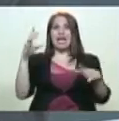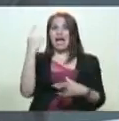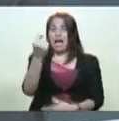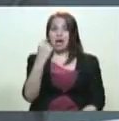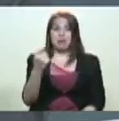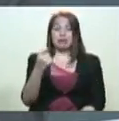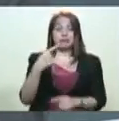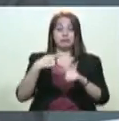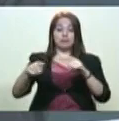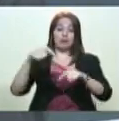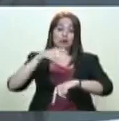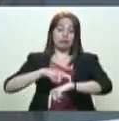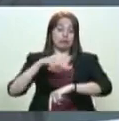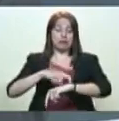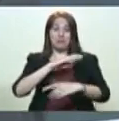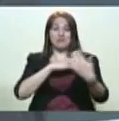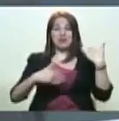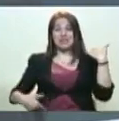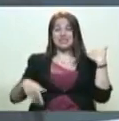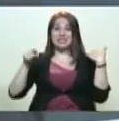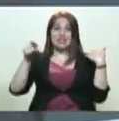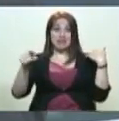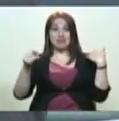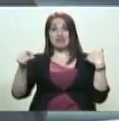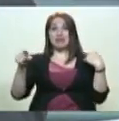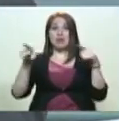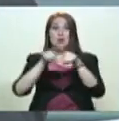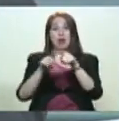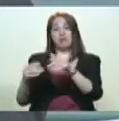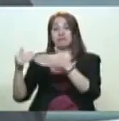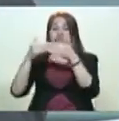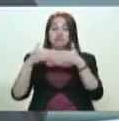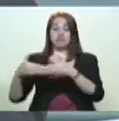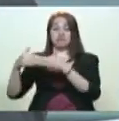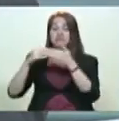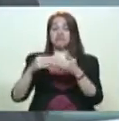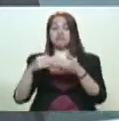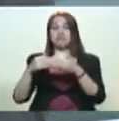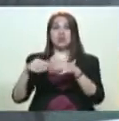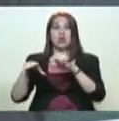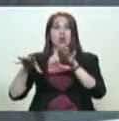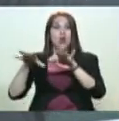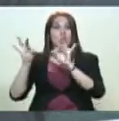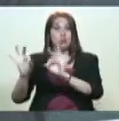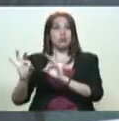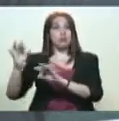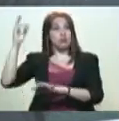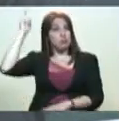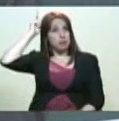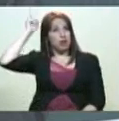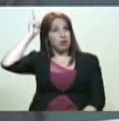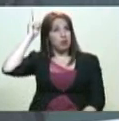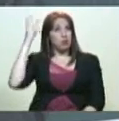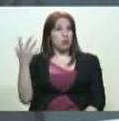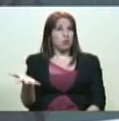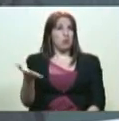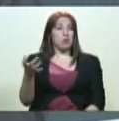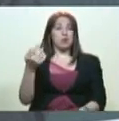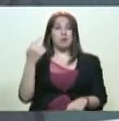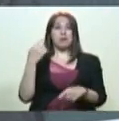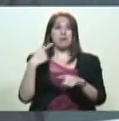circunstancias, un presidente con acento gringo en uno de estos países, y particularmente en Perú, que